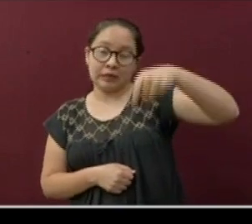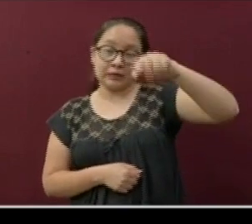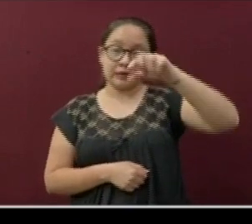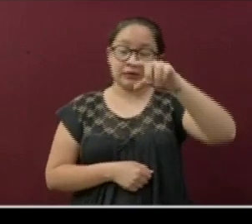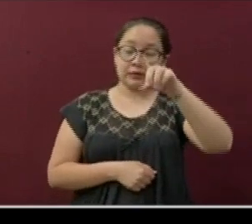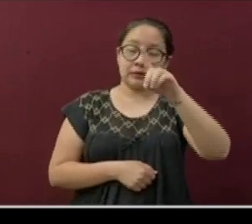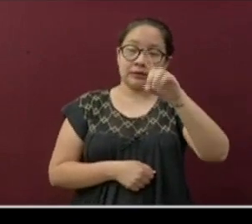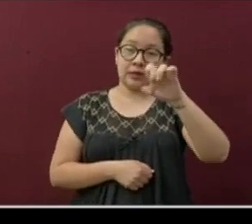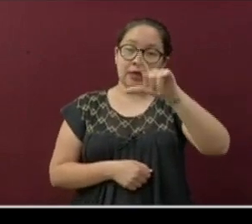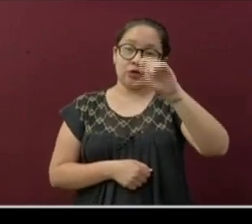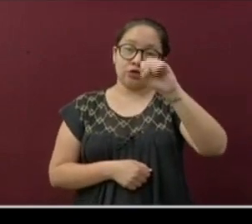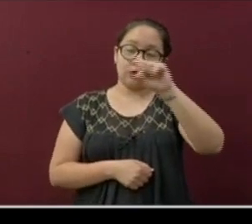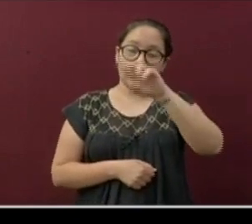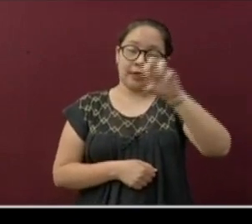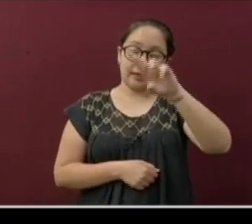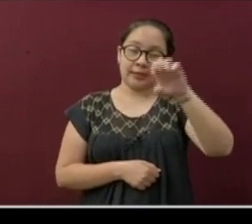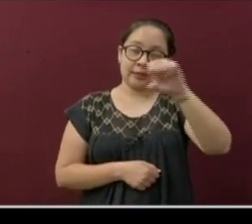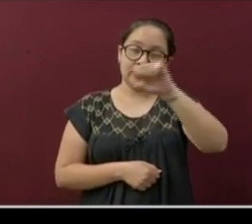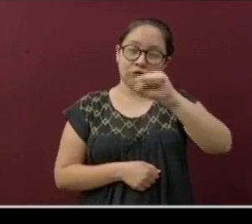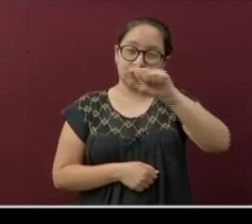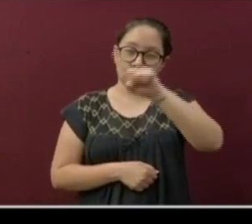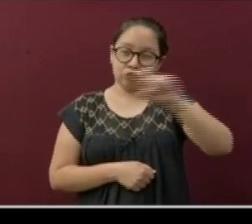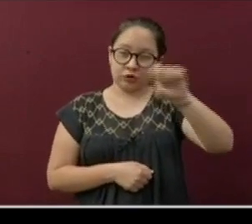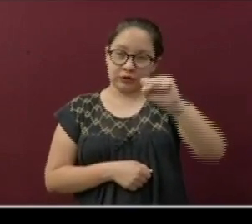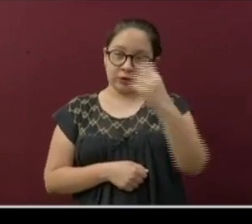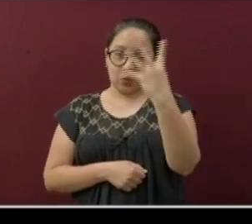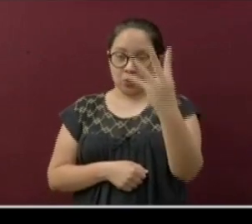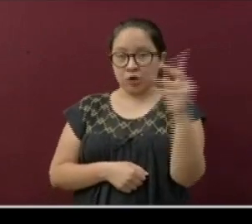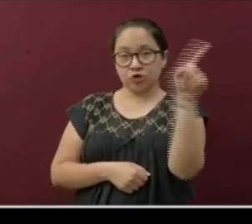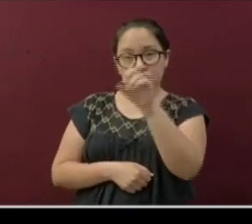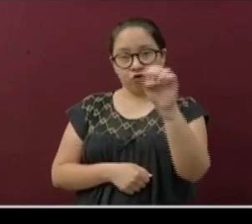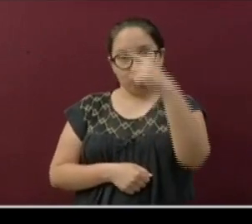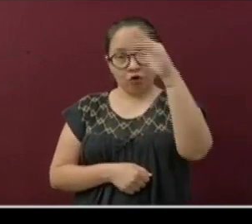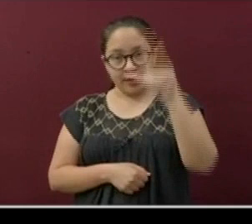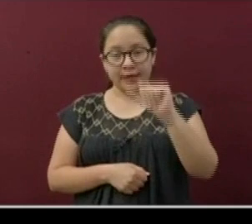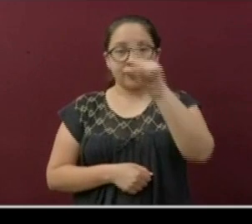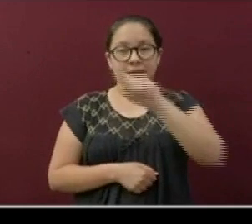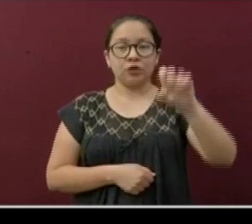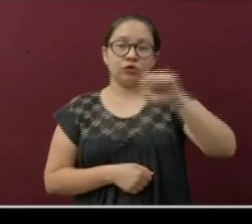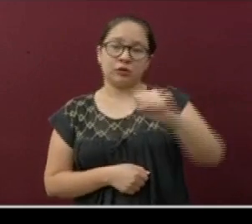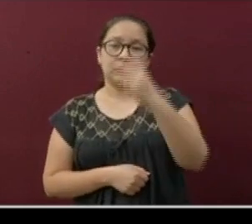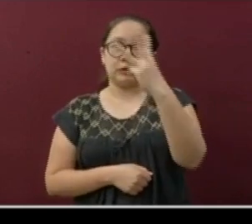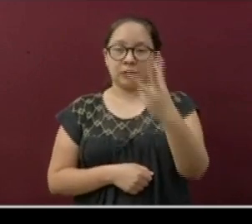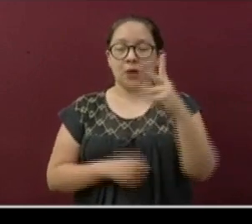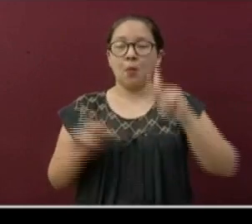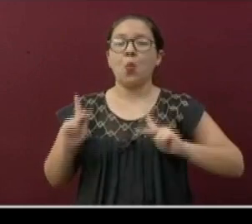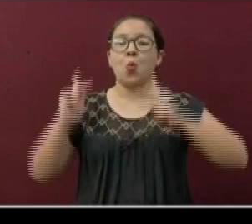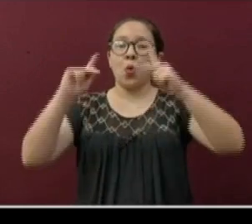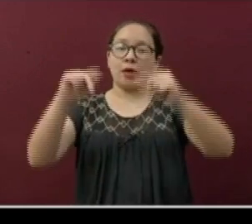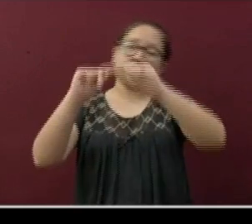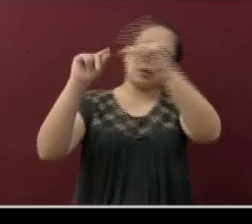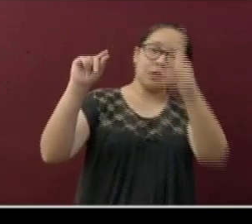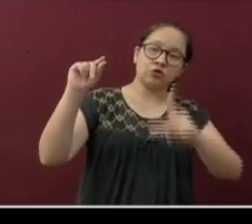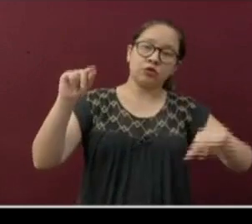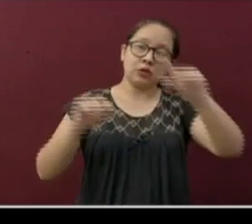164, Zongolica 163 y Puente Nacional